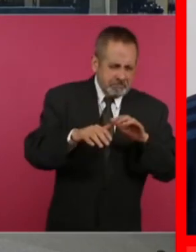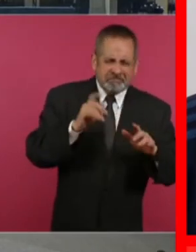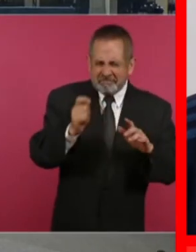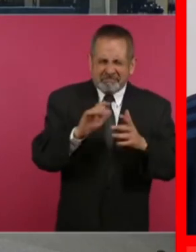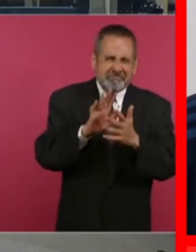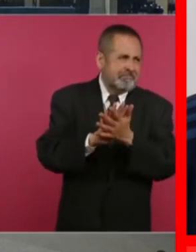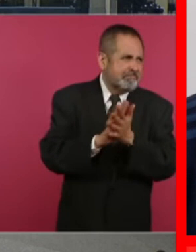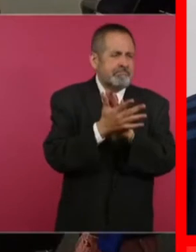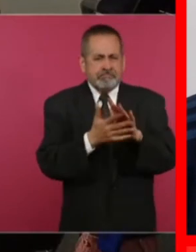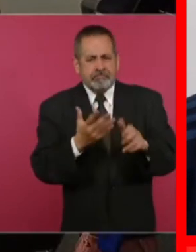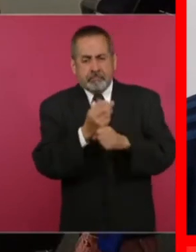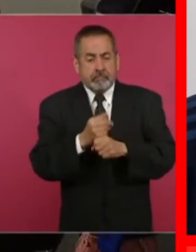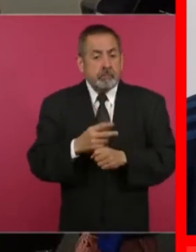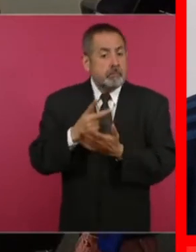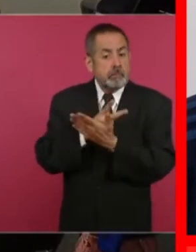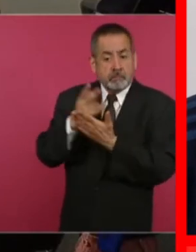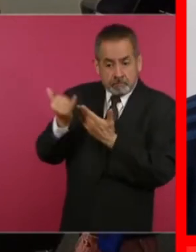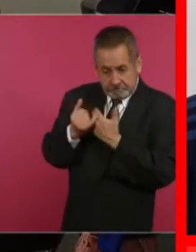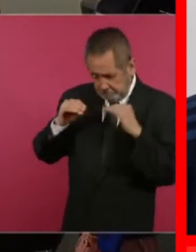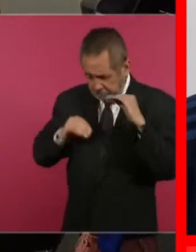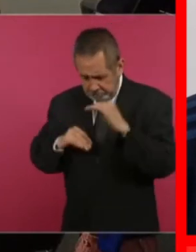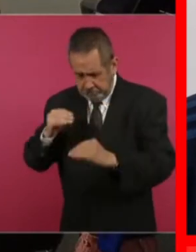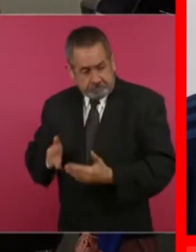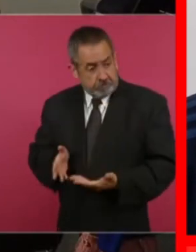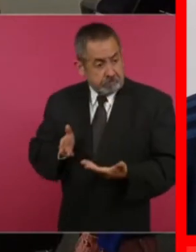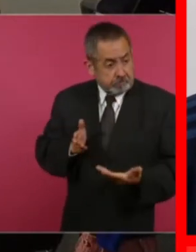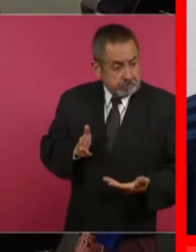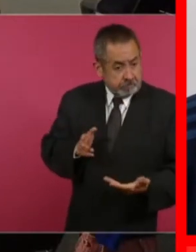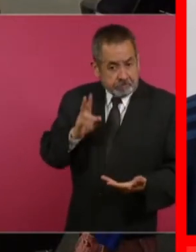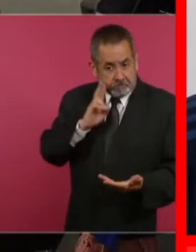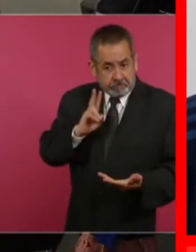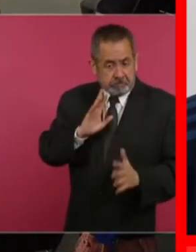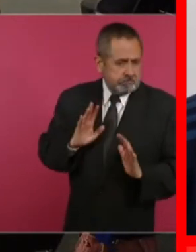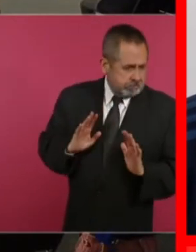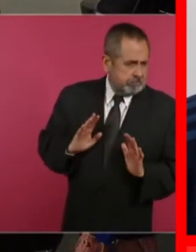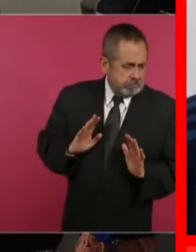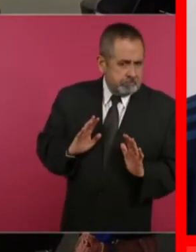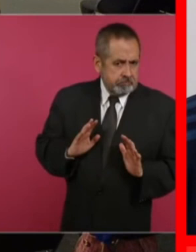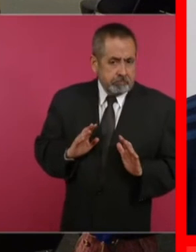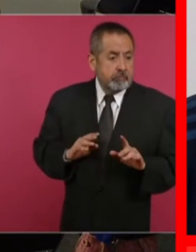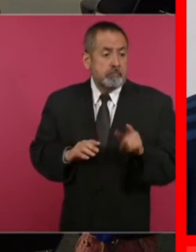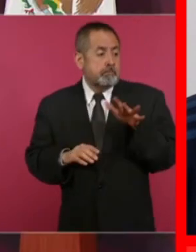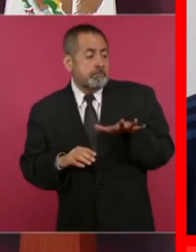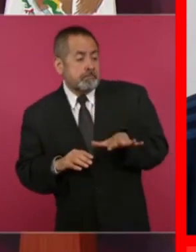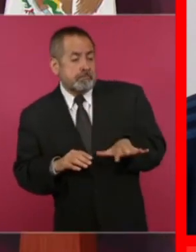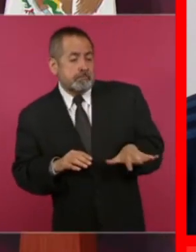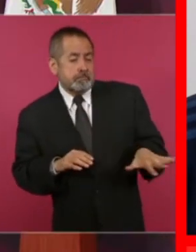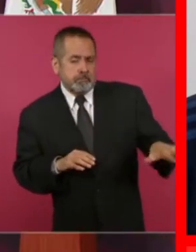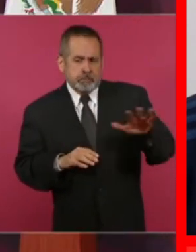Incluso hasta se hizo un proyecto. Y el resto, es decir, todo lo demás,